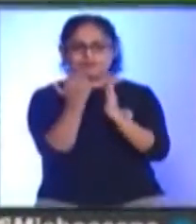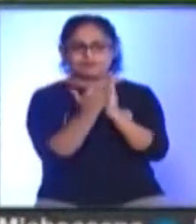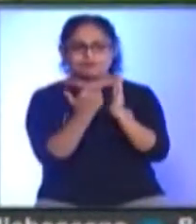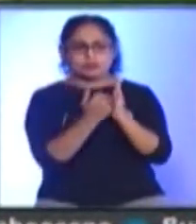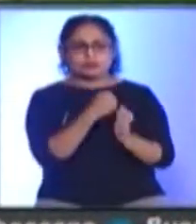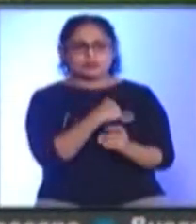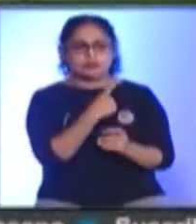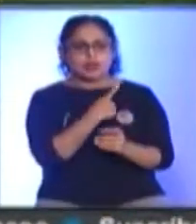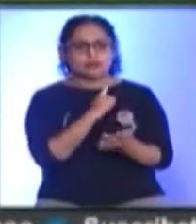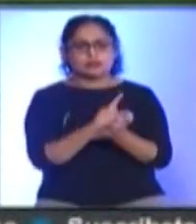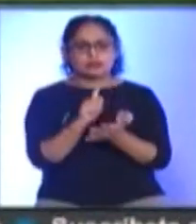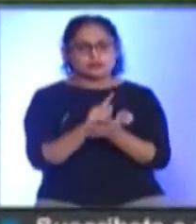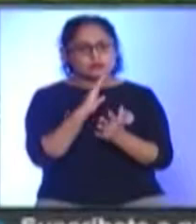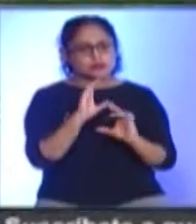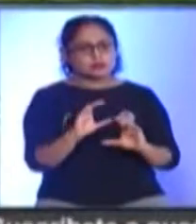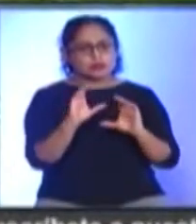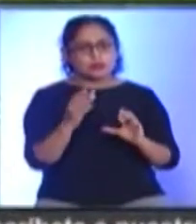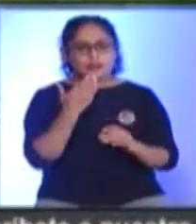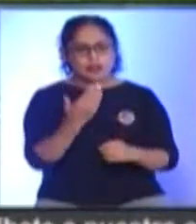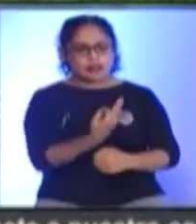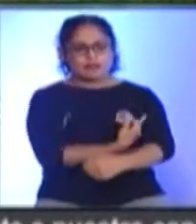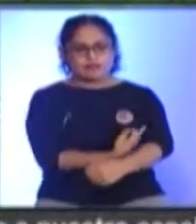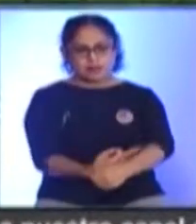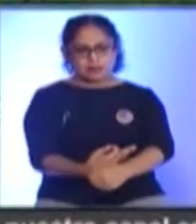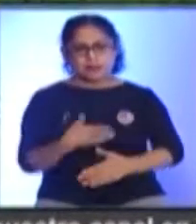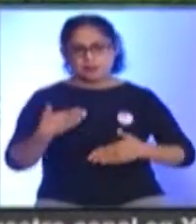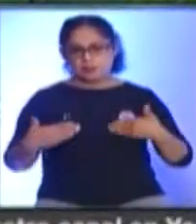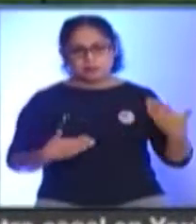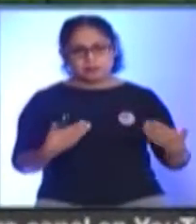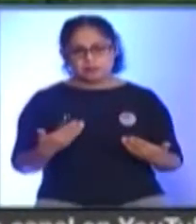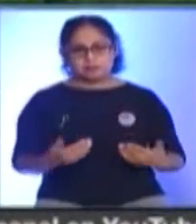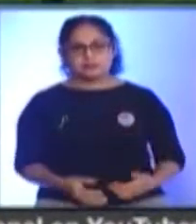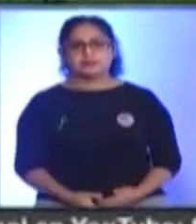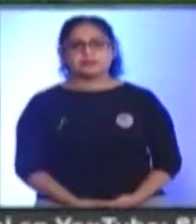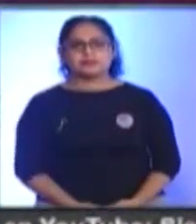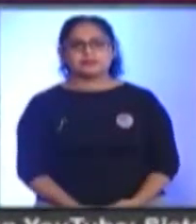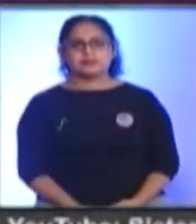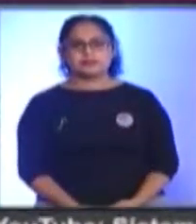opción De entretenimiento Y educación Ambiental Familiar Para SM Noticias Leticia Ruano